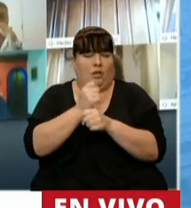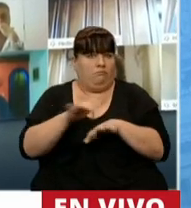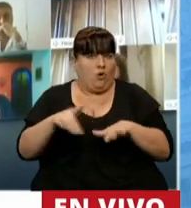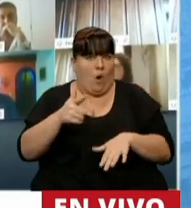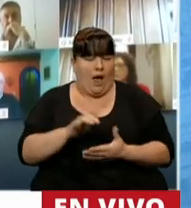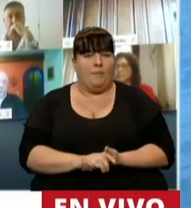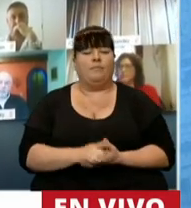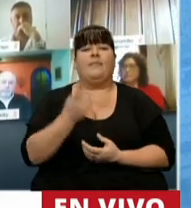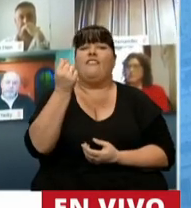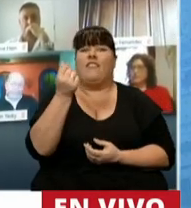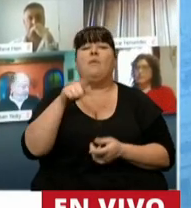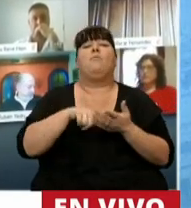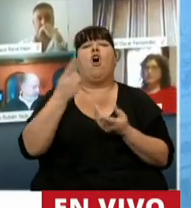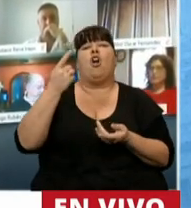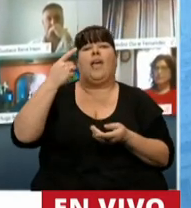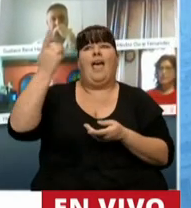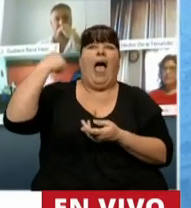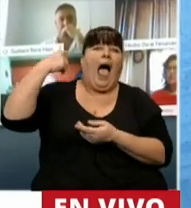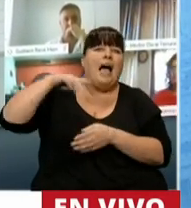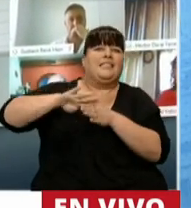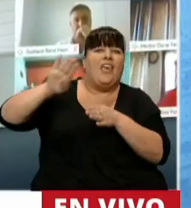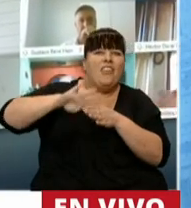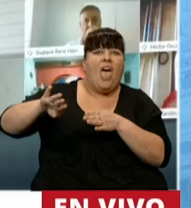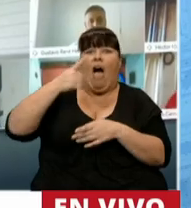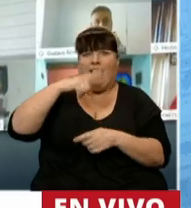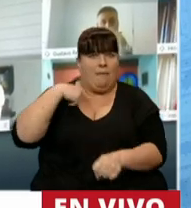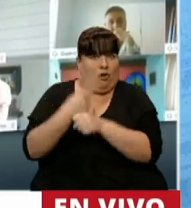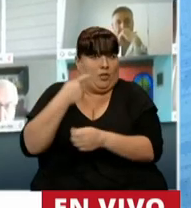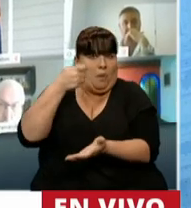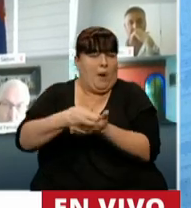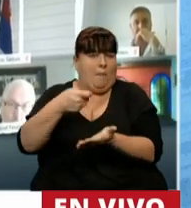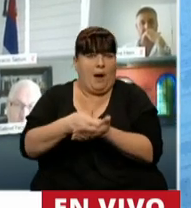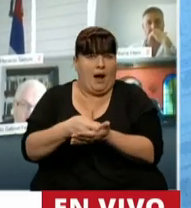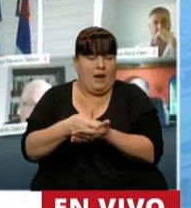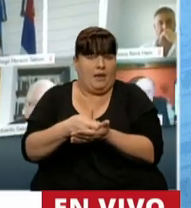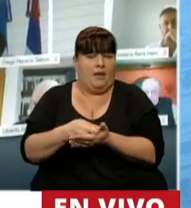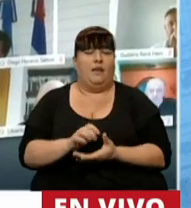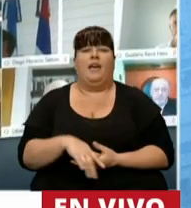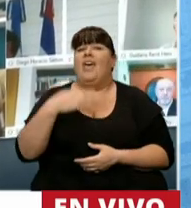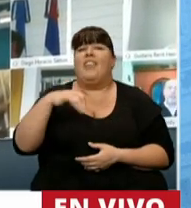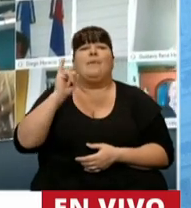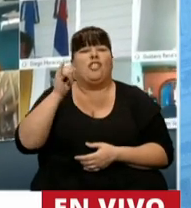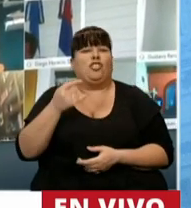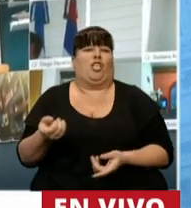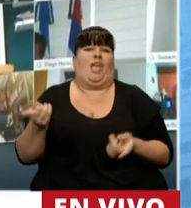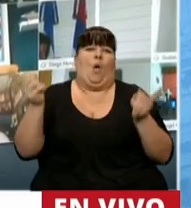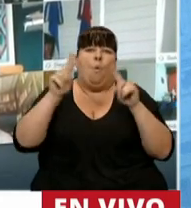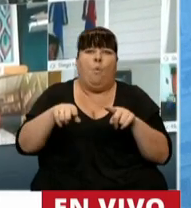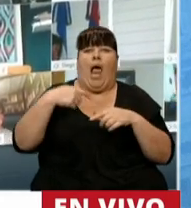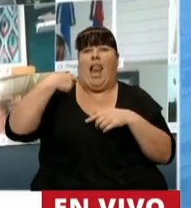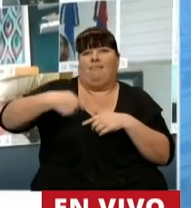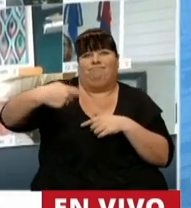En materia financiera, porque los compromisos heredados de la deuda resultan insostenibles y requieren recuperar esa